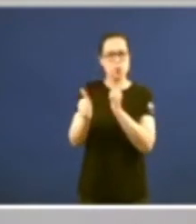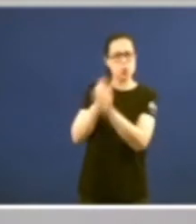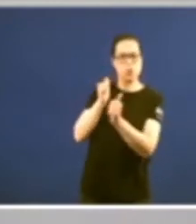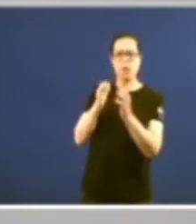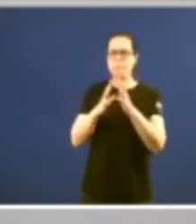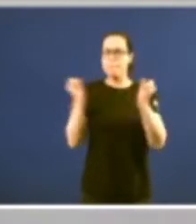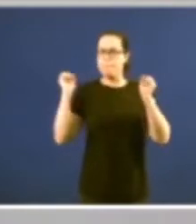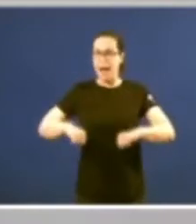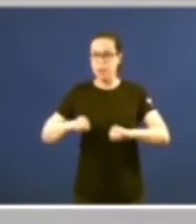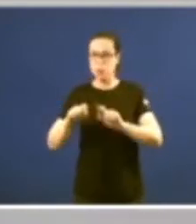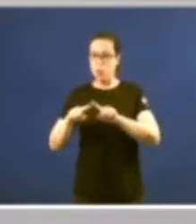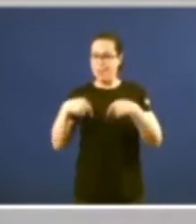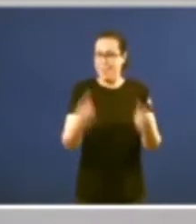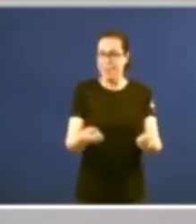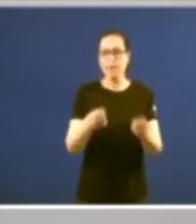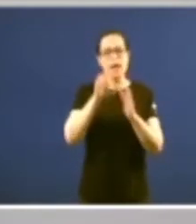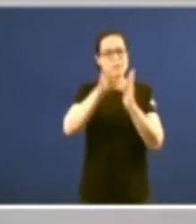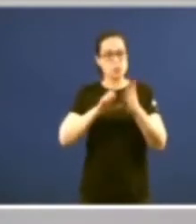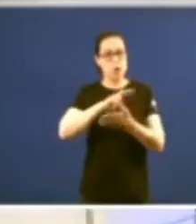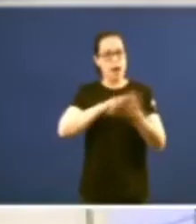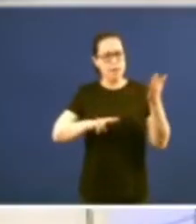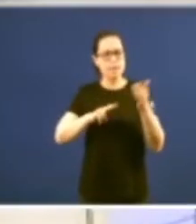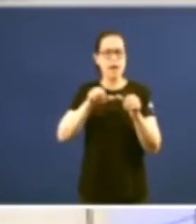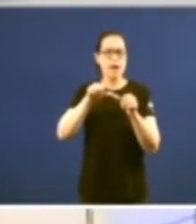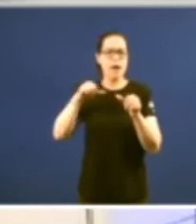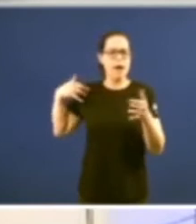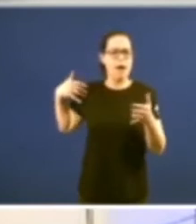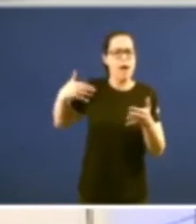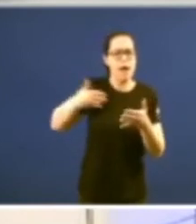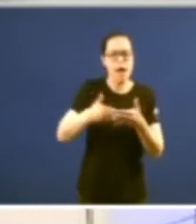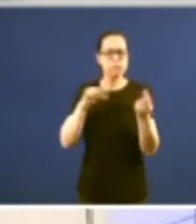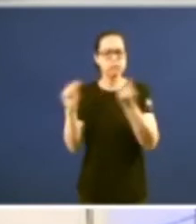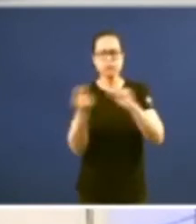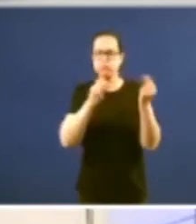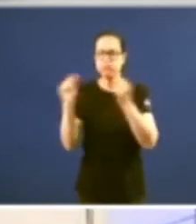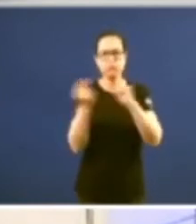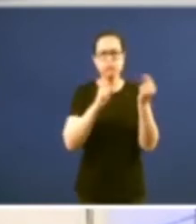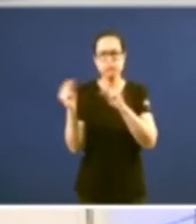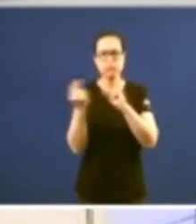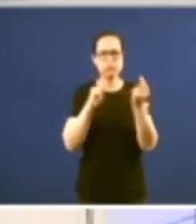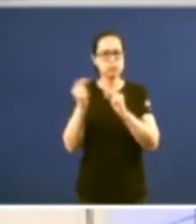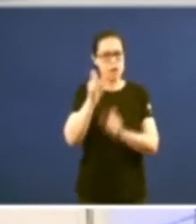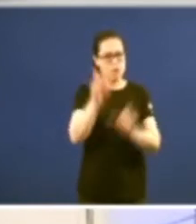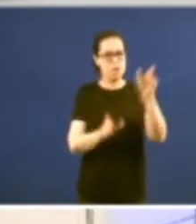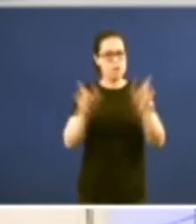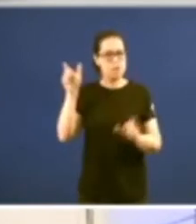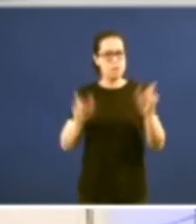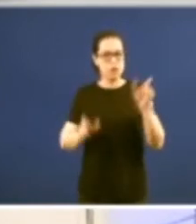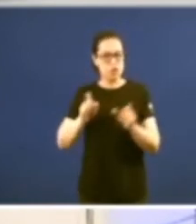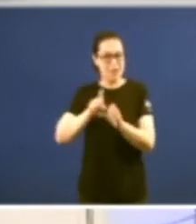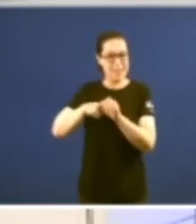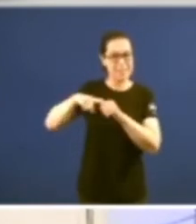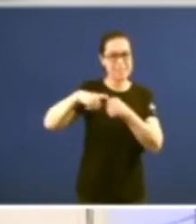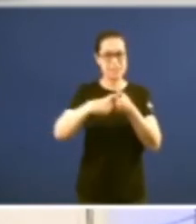después de las deliberaciones habidas con intervenciones brillantísimas de personalidades de todas